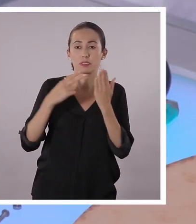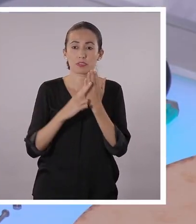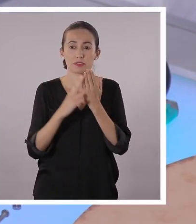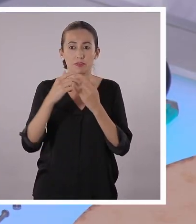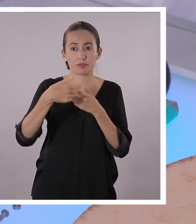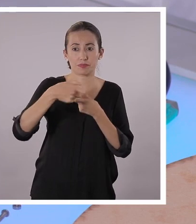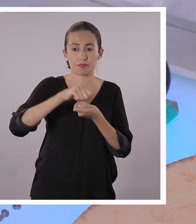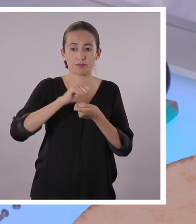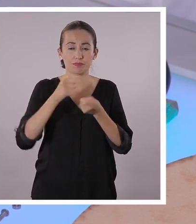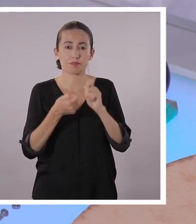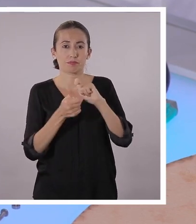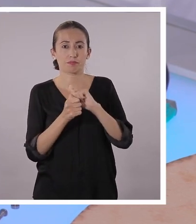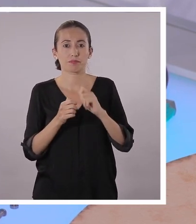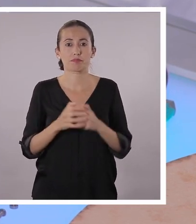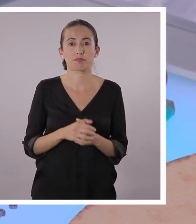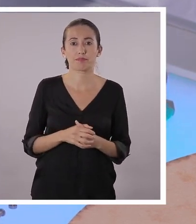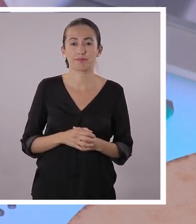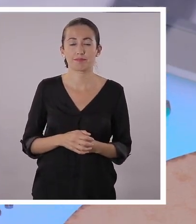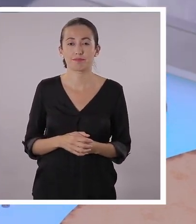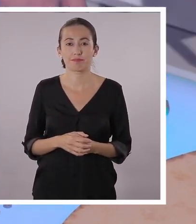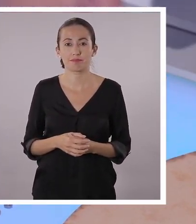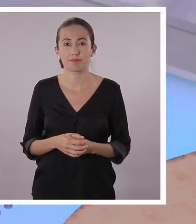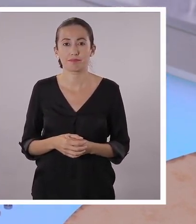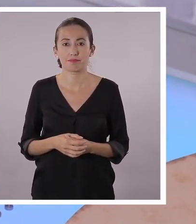para poder unir las dos partes.